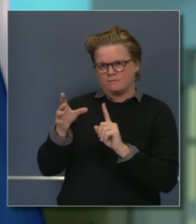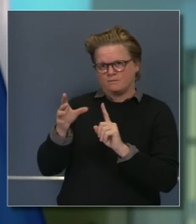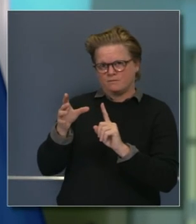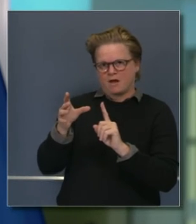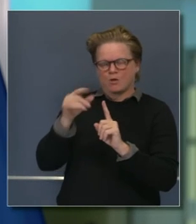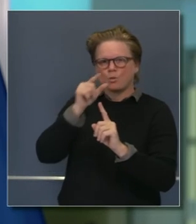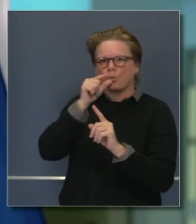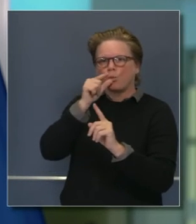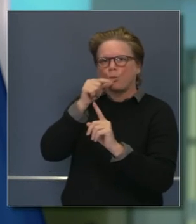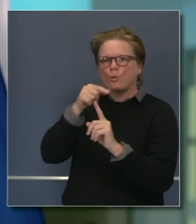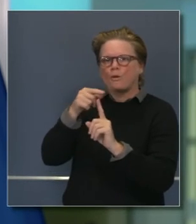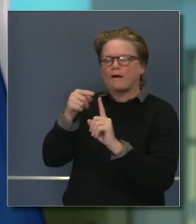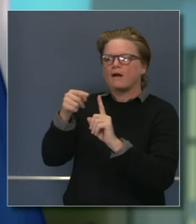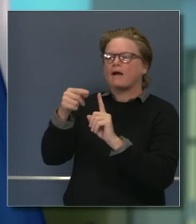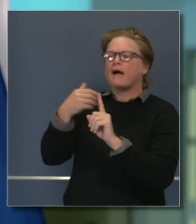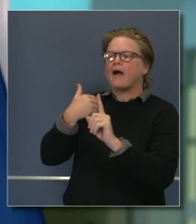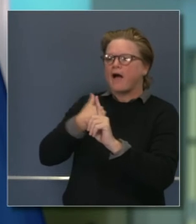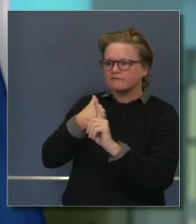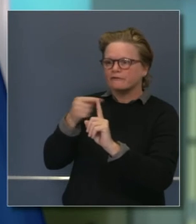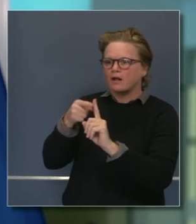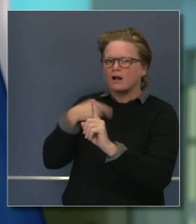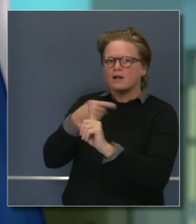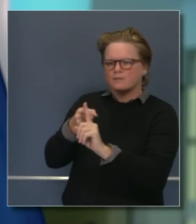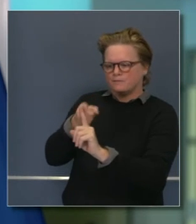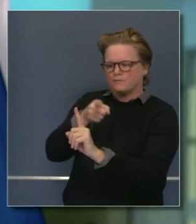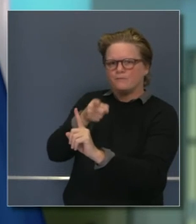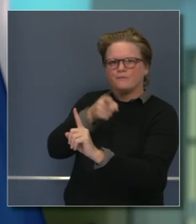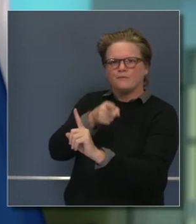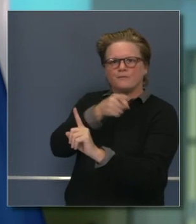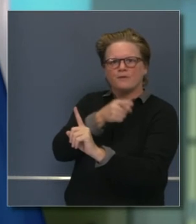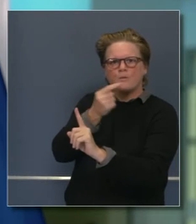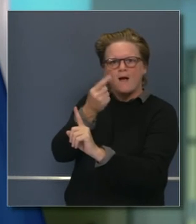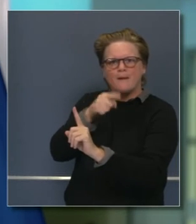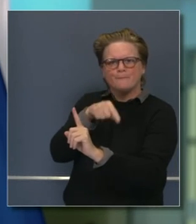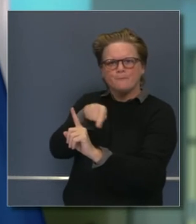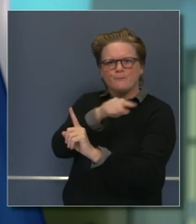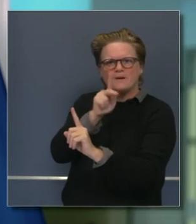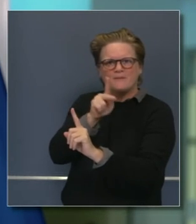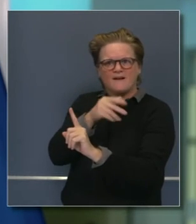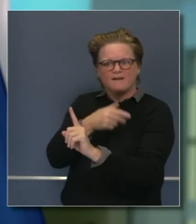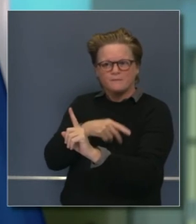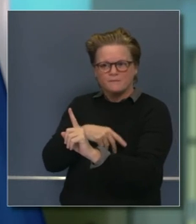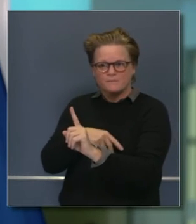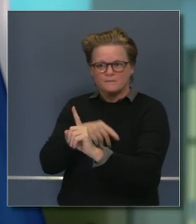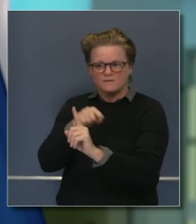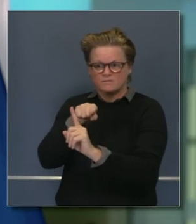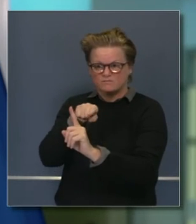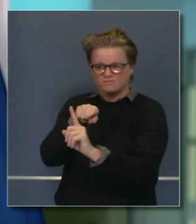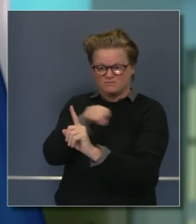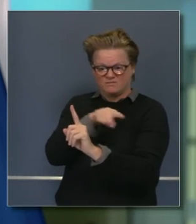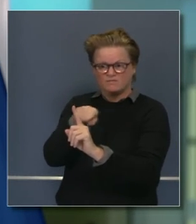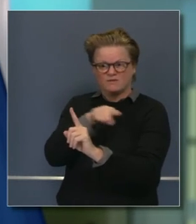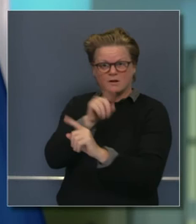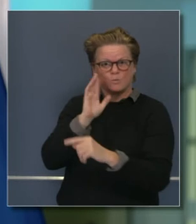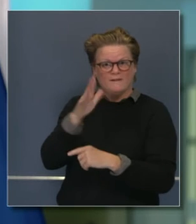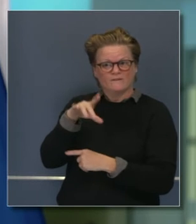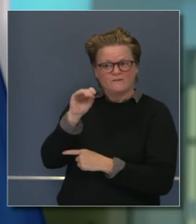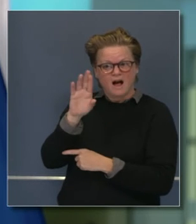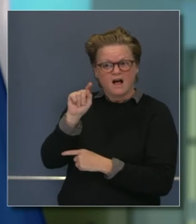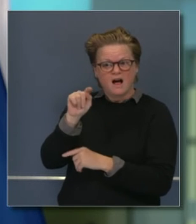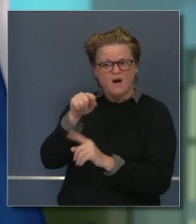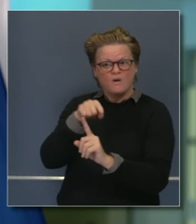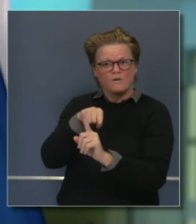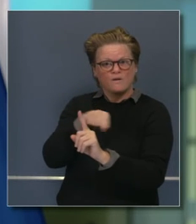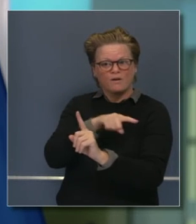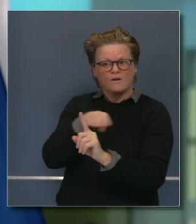en cuanto a la fuente de las nuevas infecciones. Usted decía que estamos bajando la guardia y esto se basa